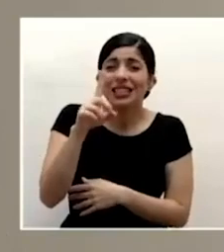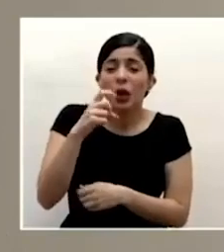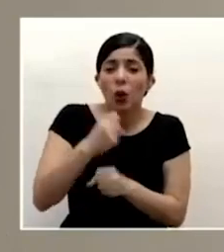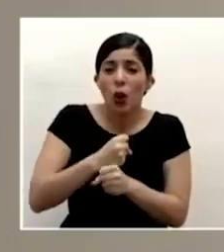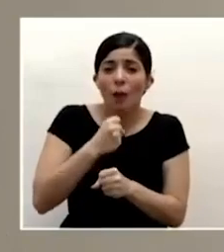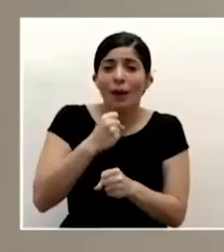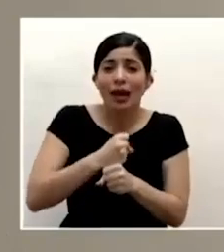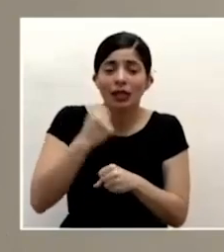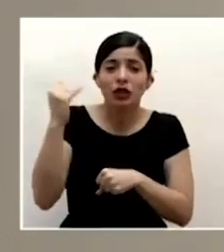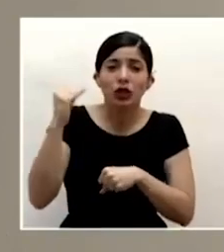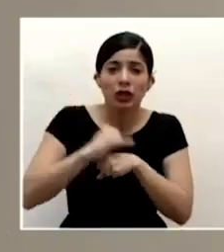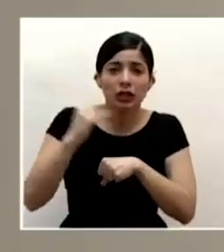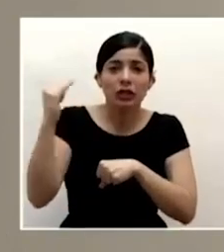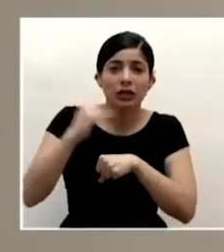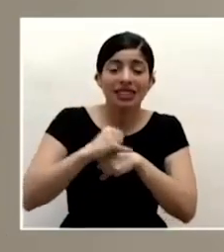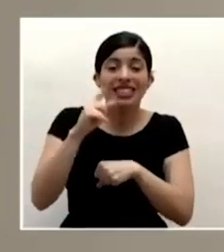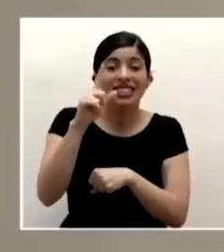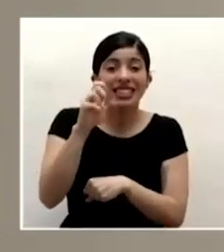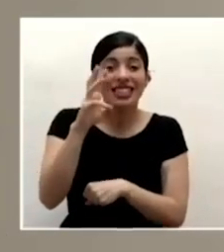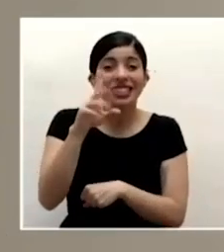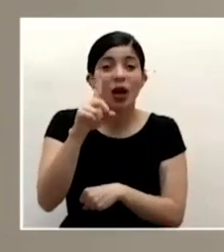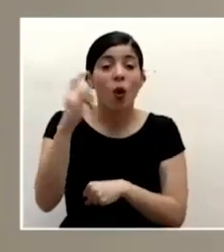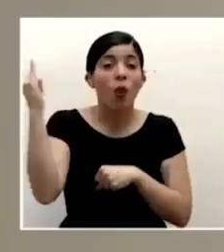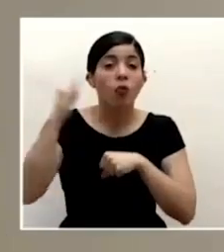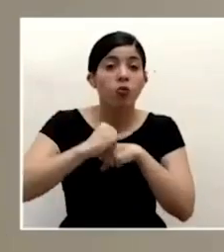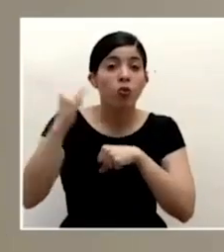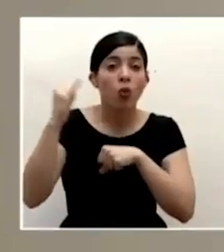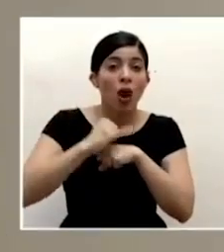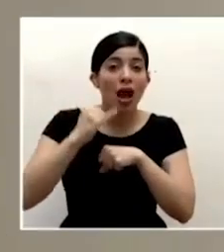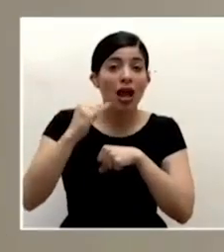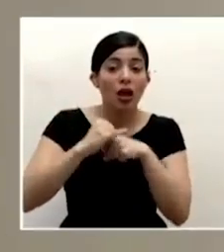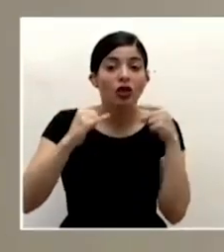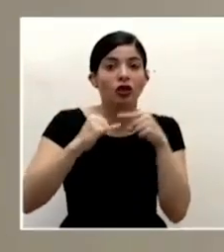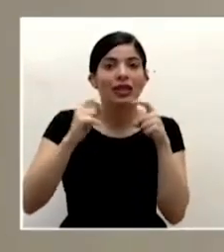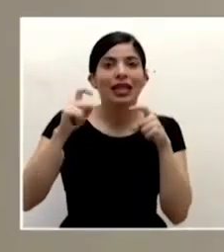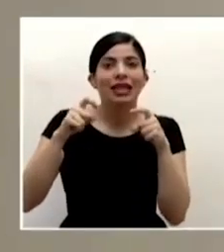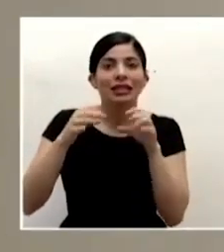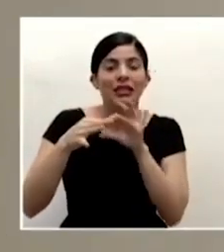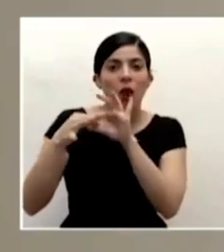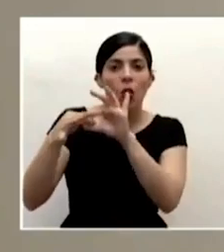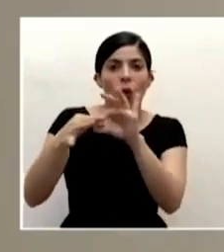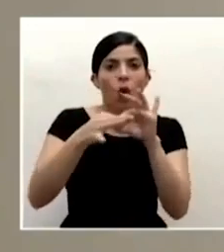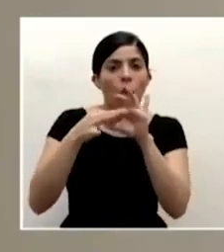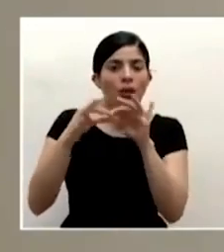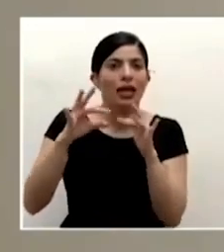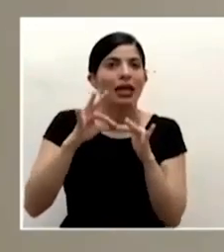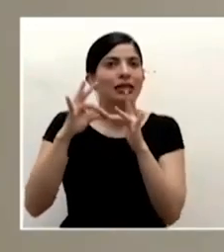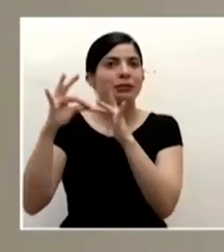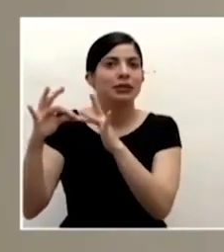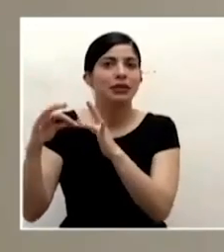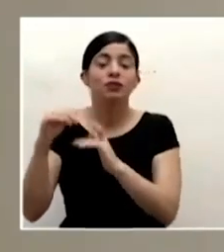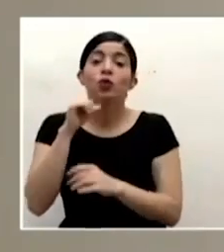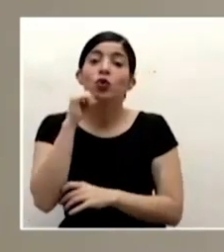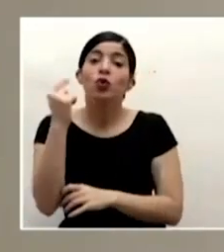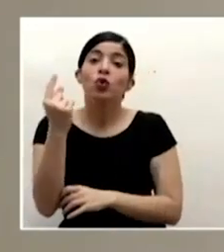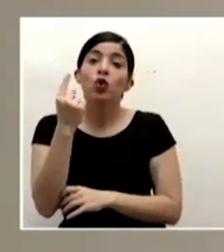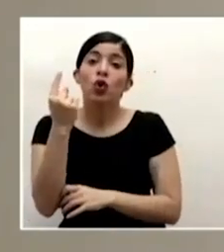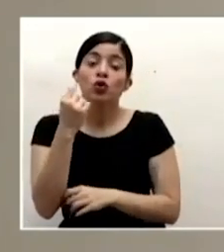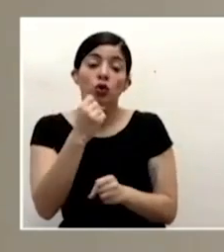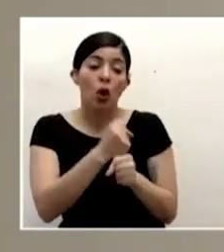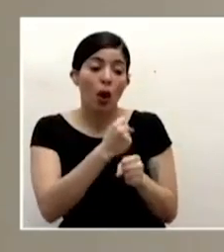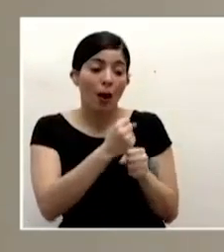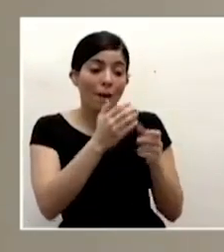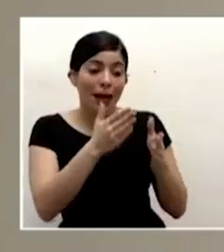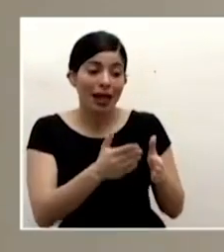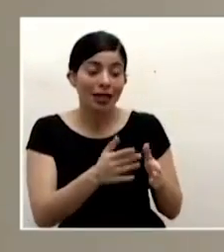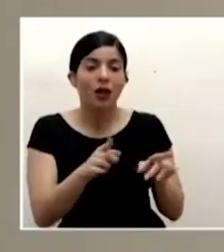161 vuelos que requieren una logística muy particular no solamente del punto de vista operativo sino también de